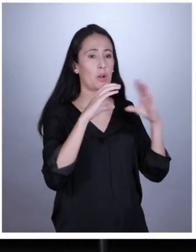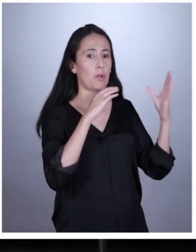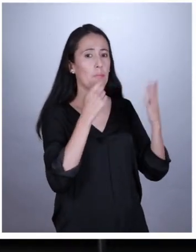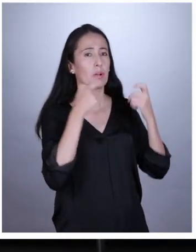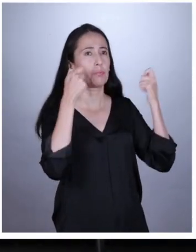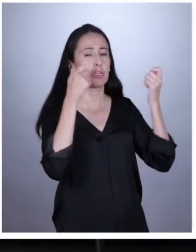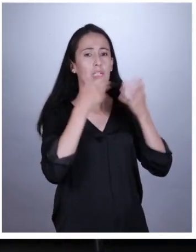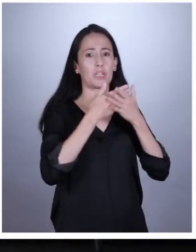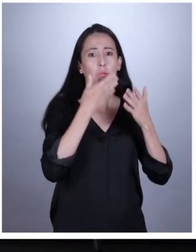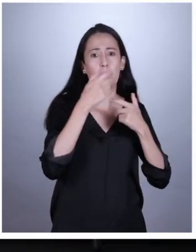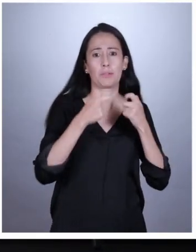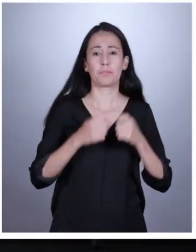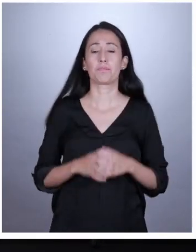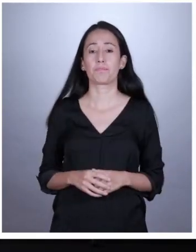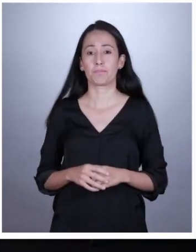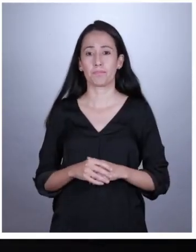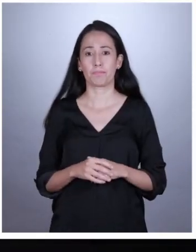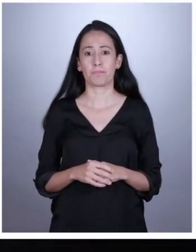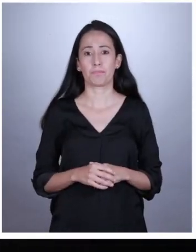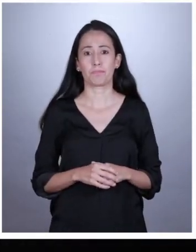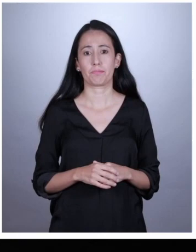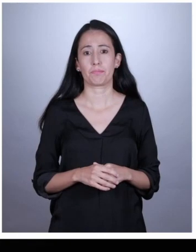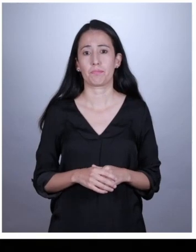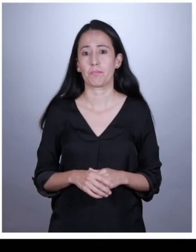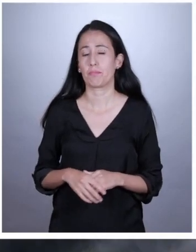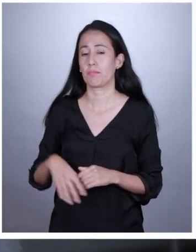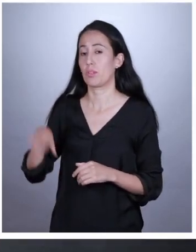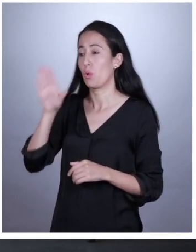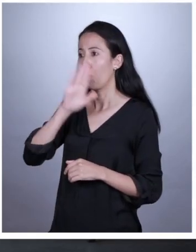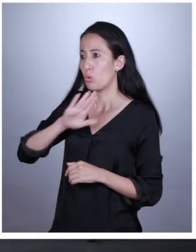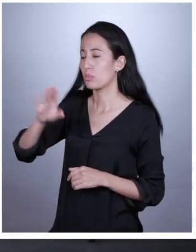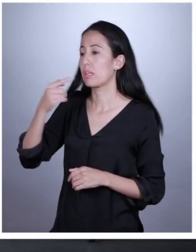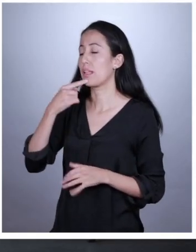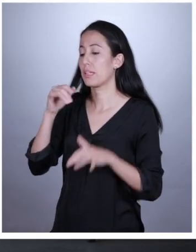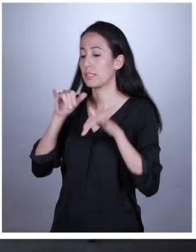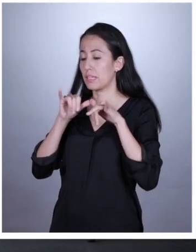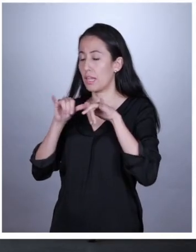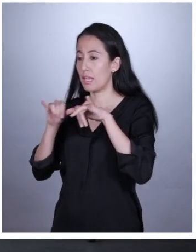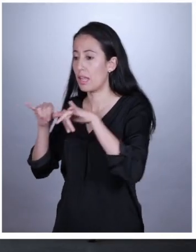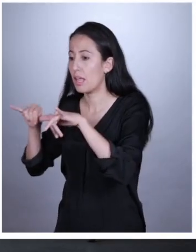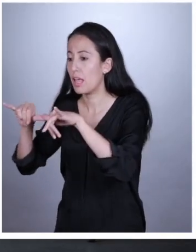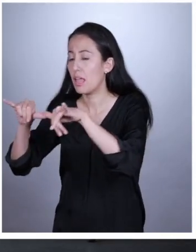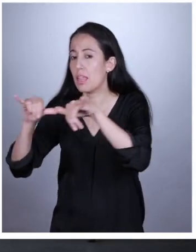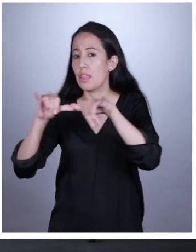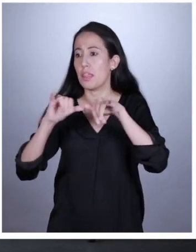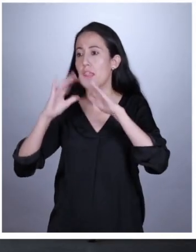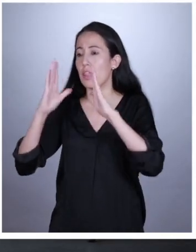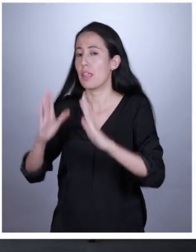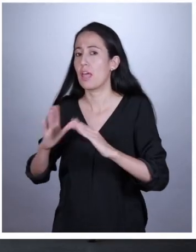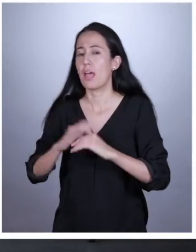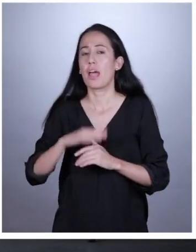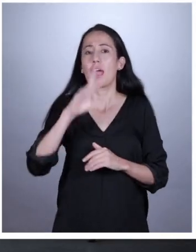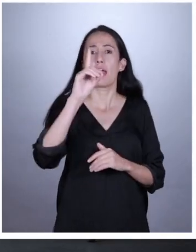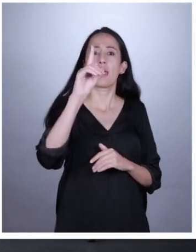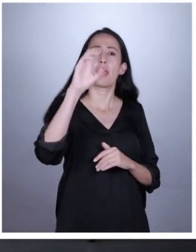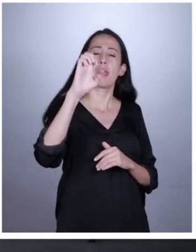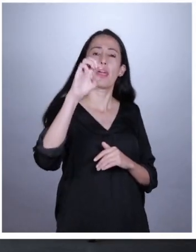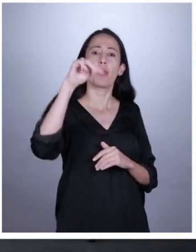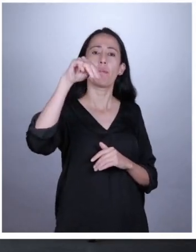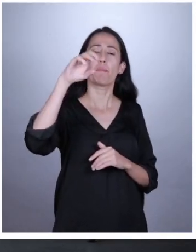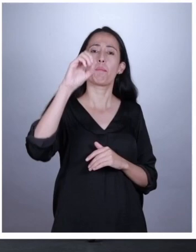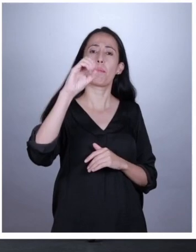una propuesta en la que nosotros... Usted menciona ser un demócrata, pero ¿qué debemos entender por democracia?